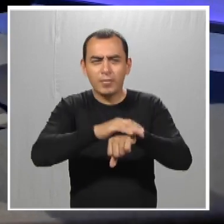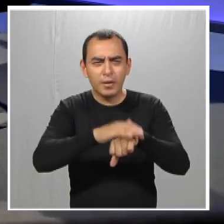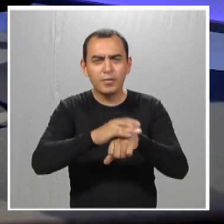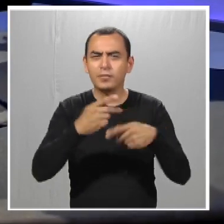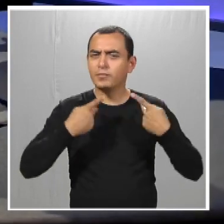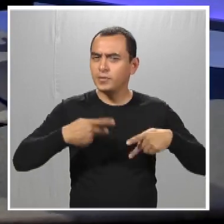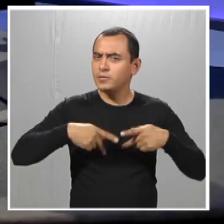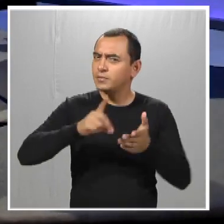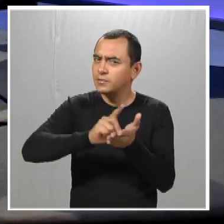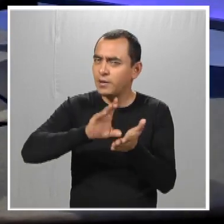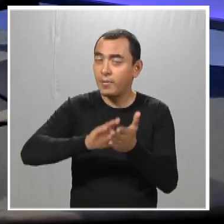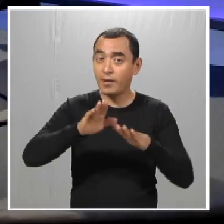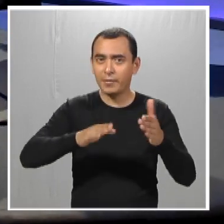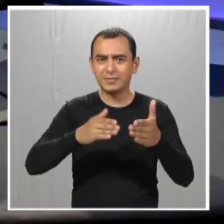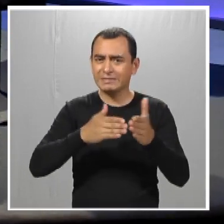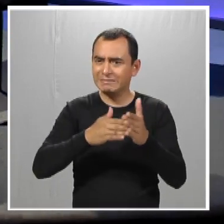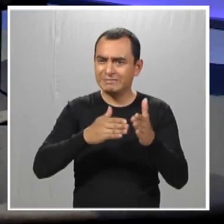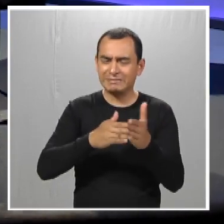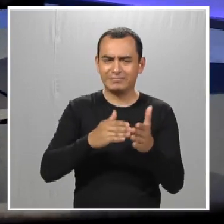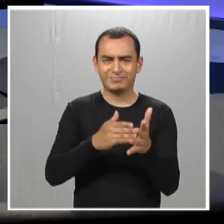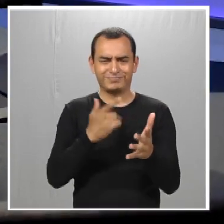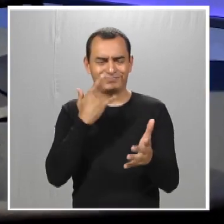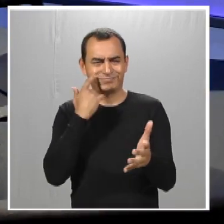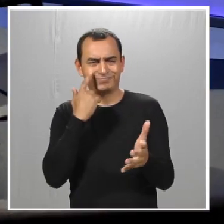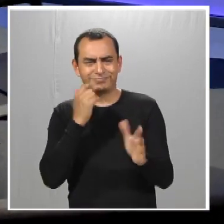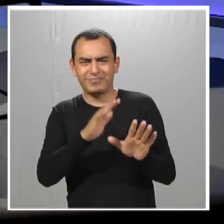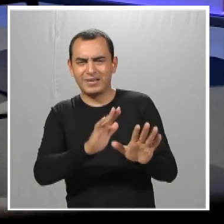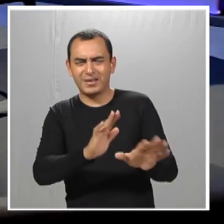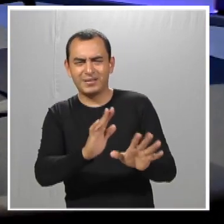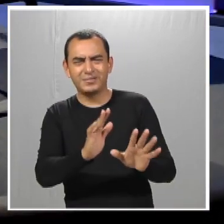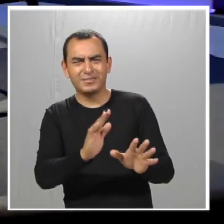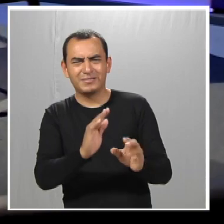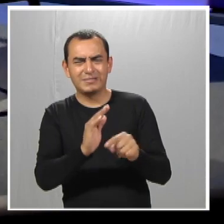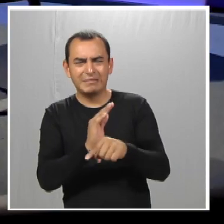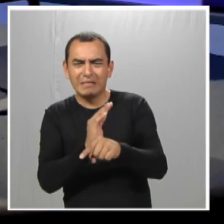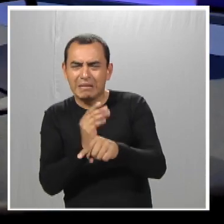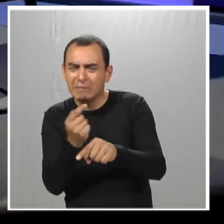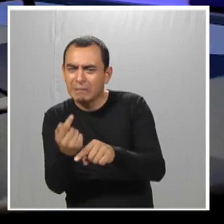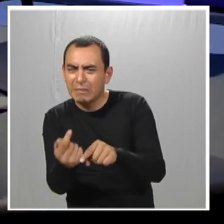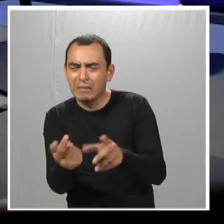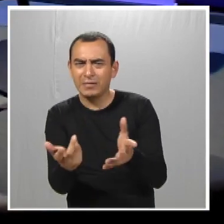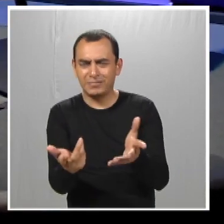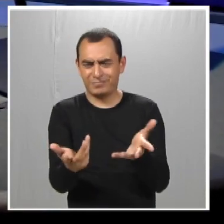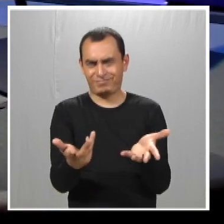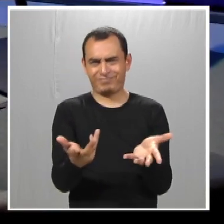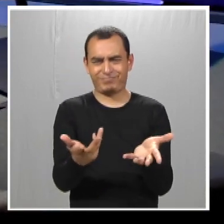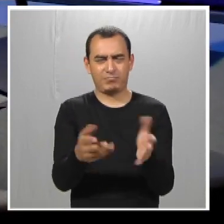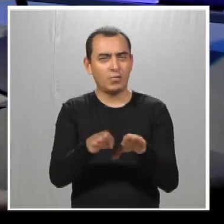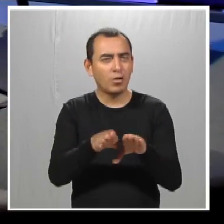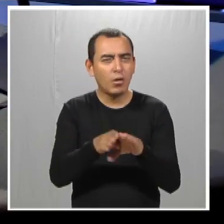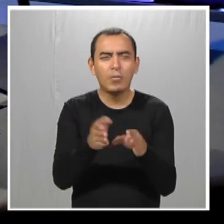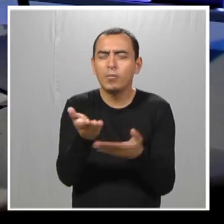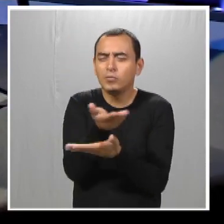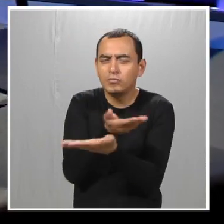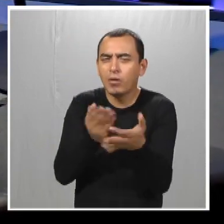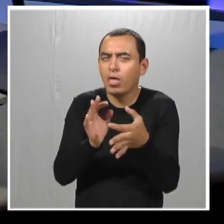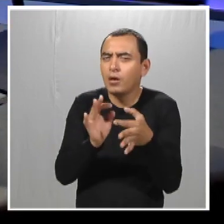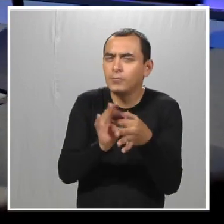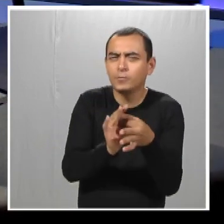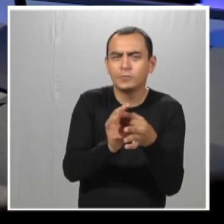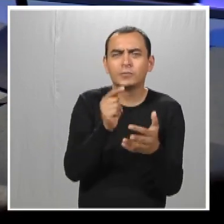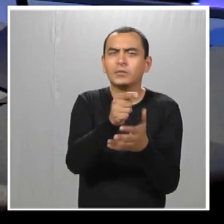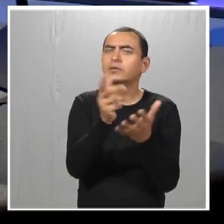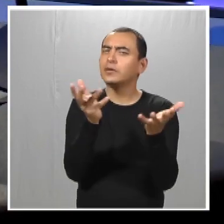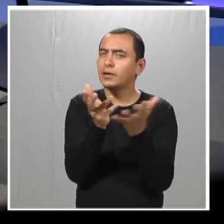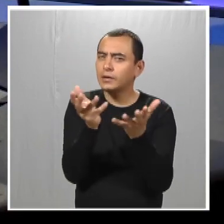con alguna discapacidad? Porque muchas veces debemos de romper esta barrera, ¿no? De decir, ay no, y le hablo bajito. ¿Cómo se